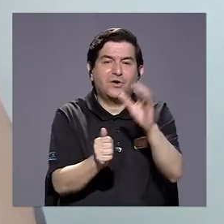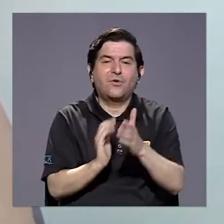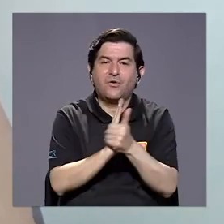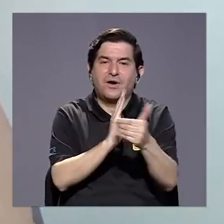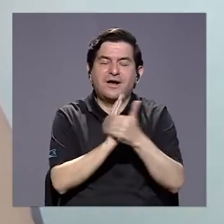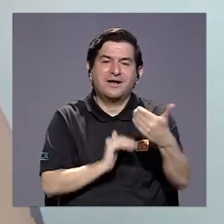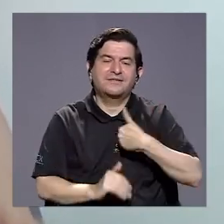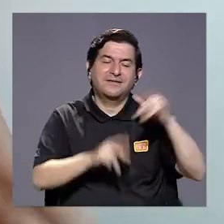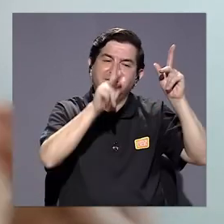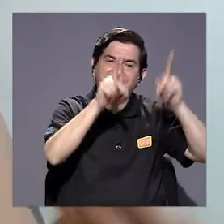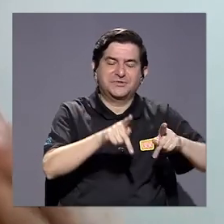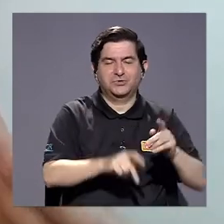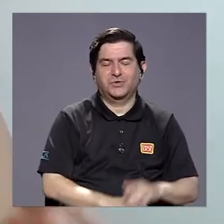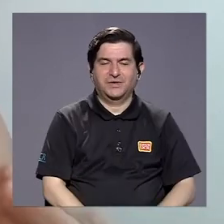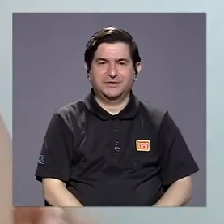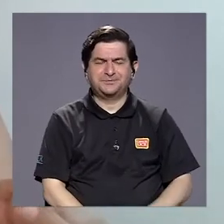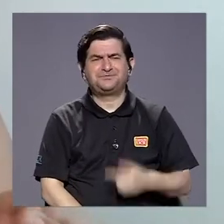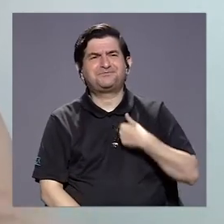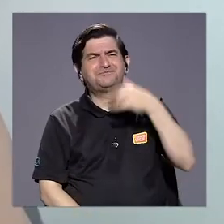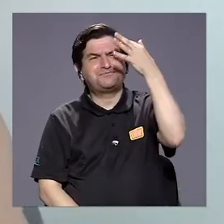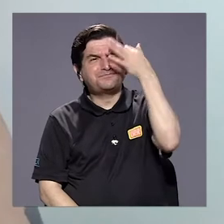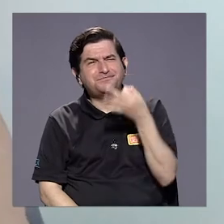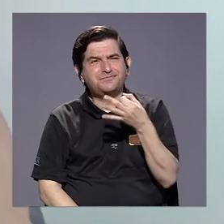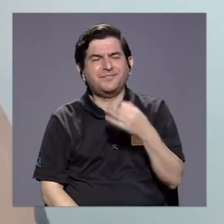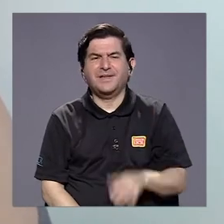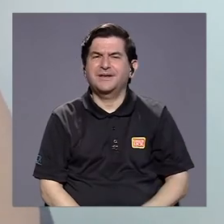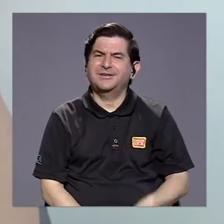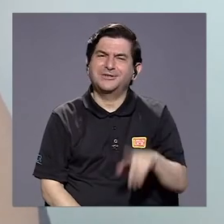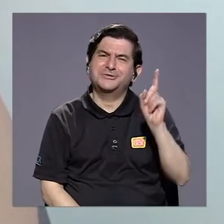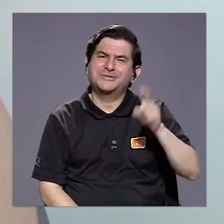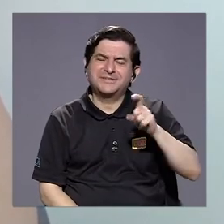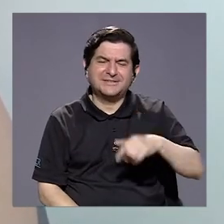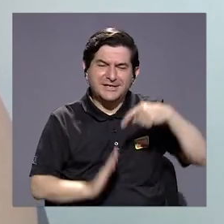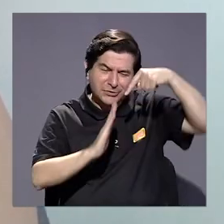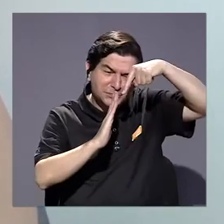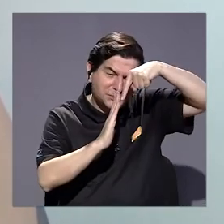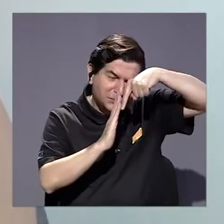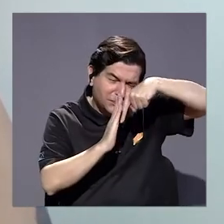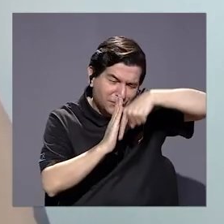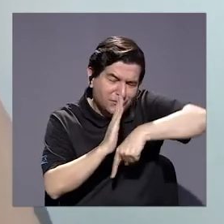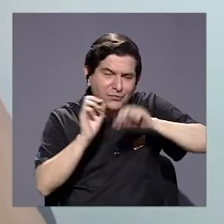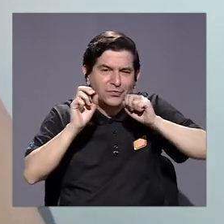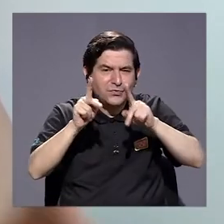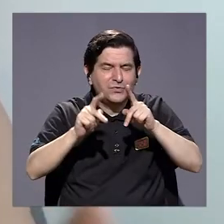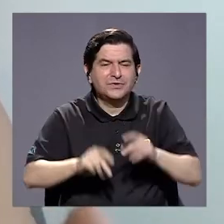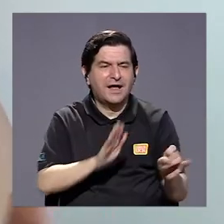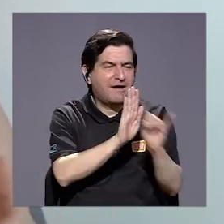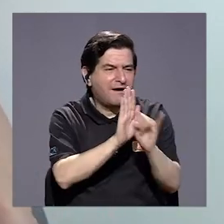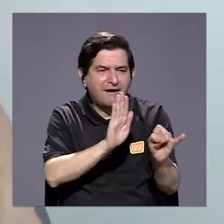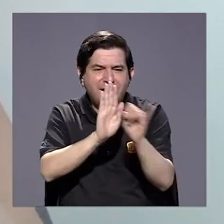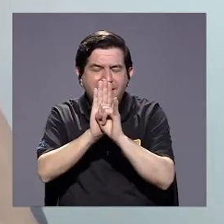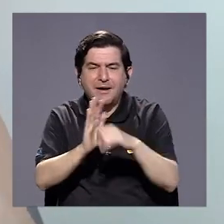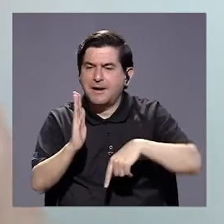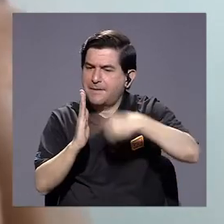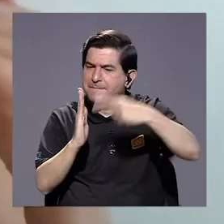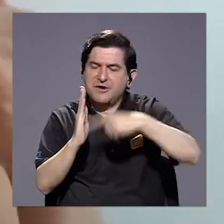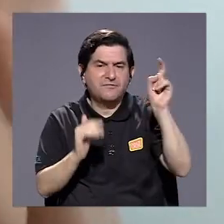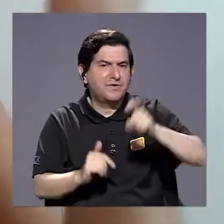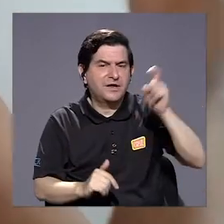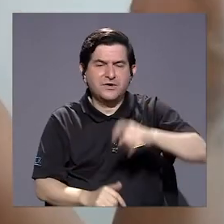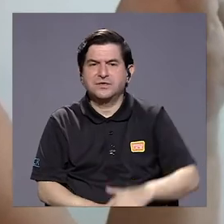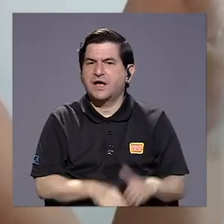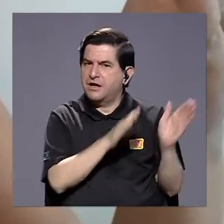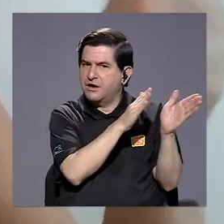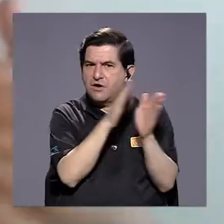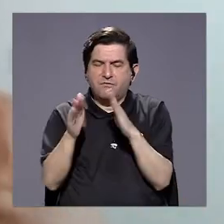capacidades que tienen las personas. Entonces yo creo que todavía tenemos que profundizar esas posibilidades de identificar perfiles que no requieran un